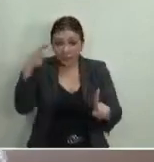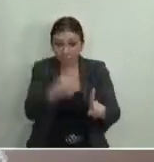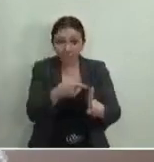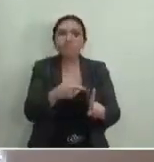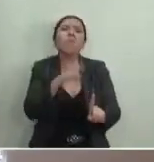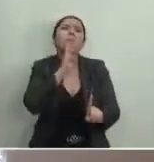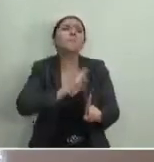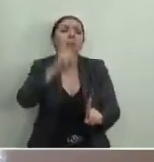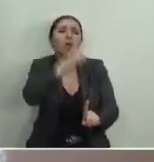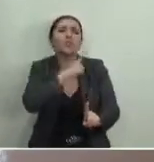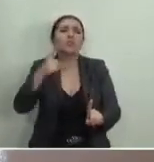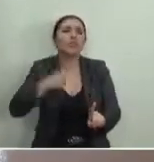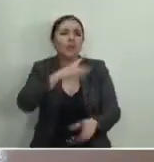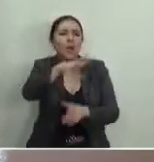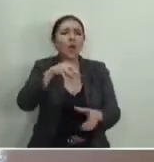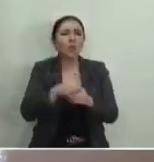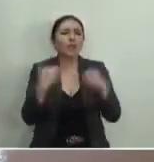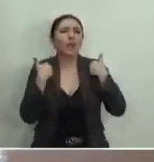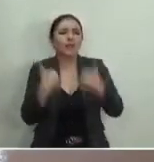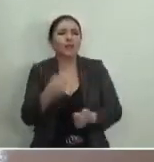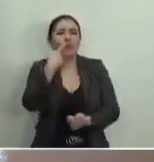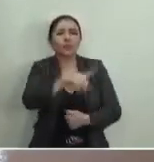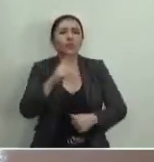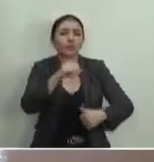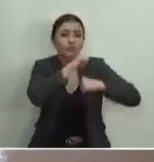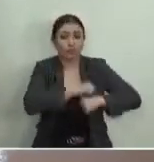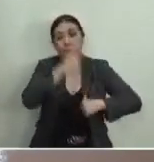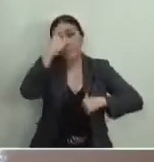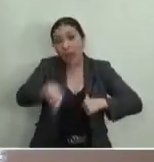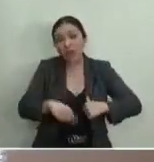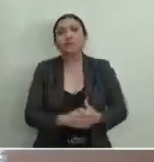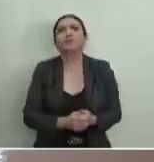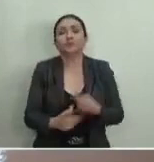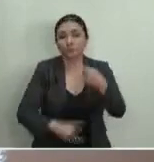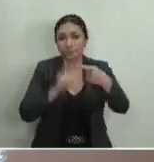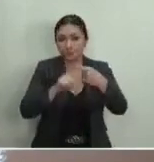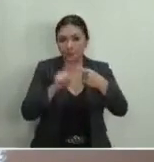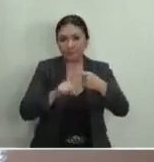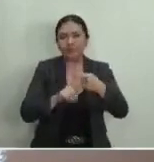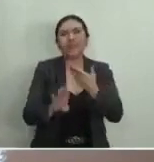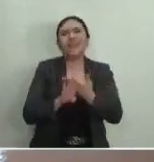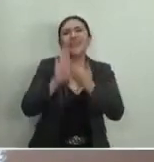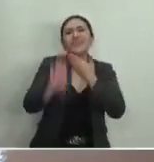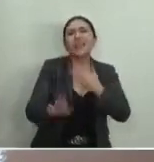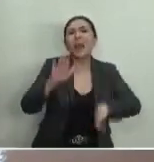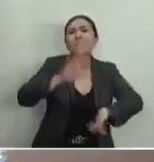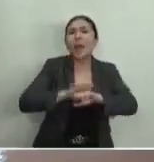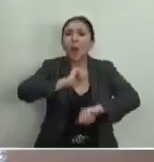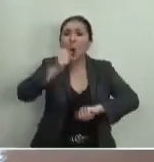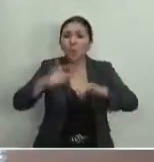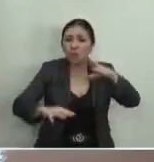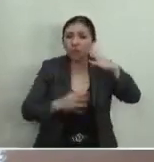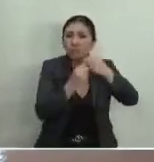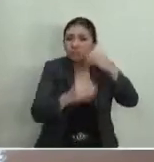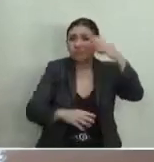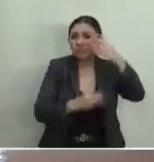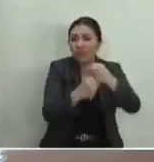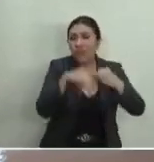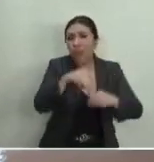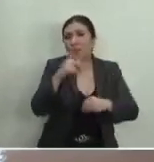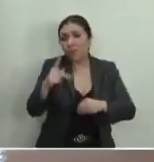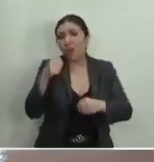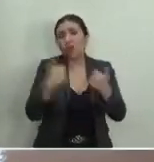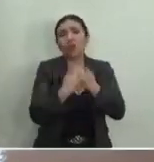lo conducente es asumir plenitud de jurisdicción para, primero, evitar la interposición de más medios de impugnación y proporcionar certeza